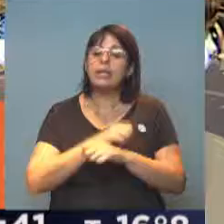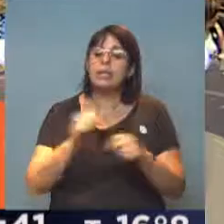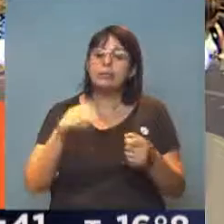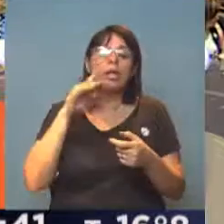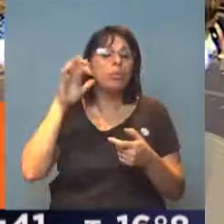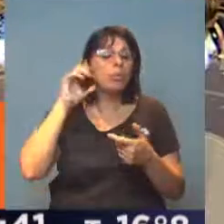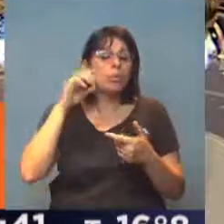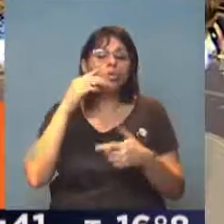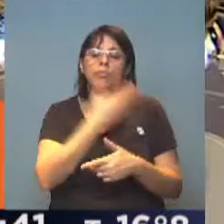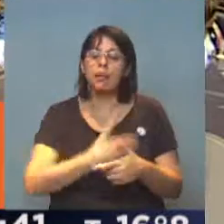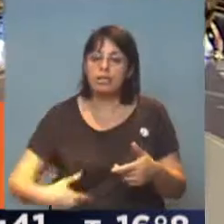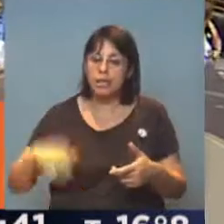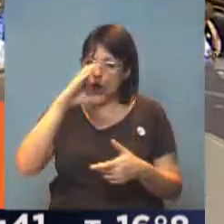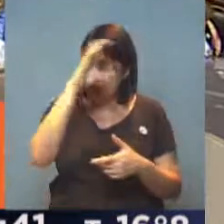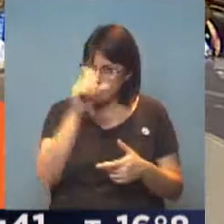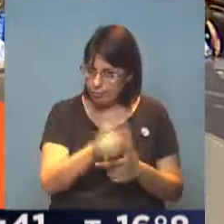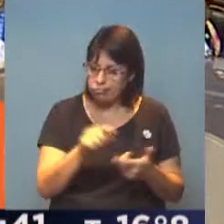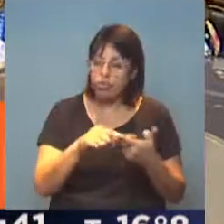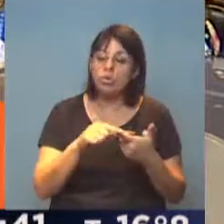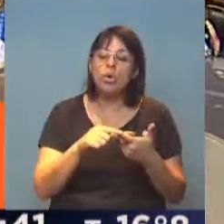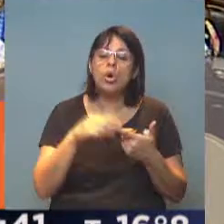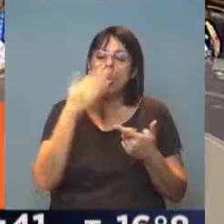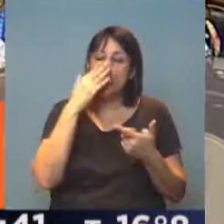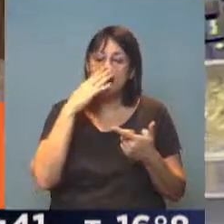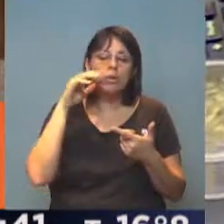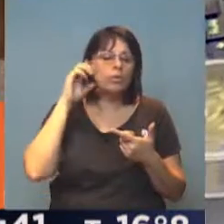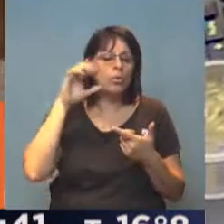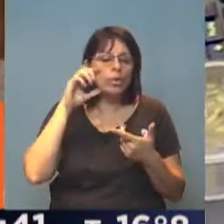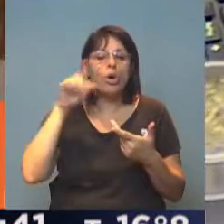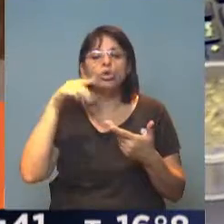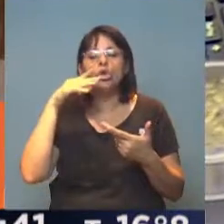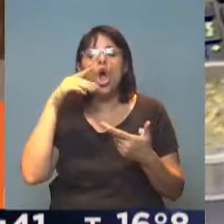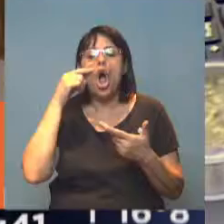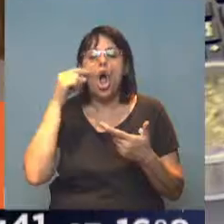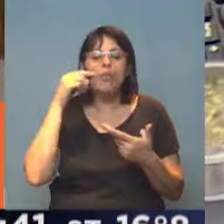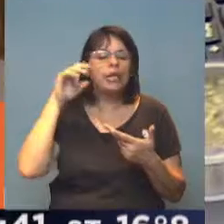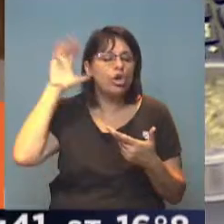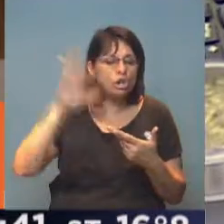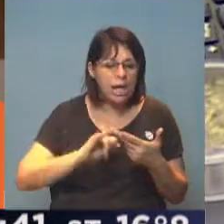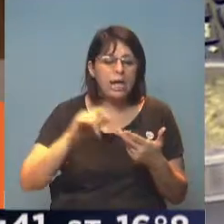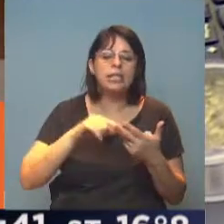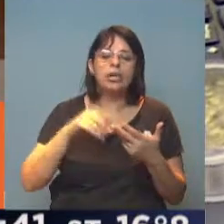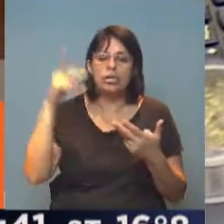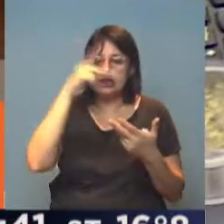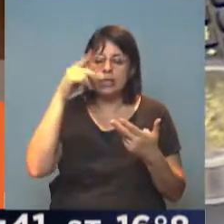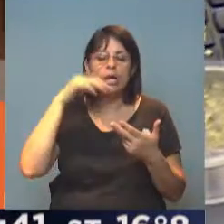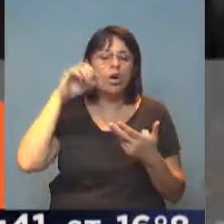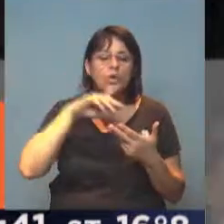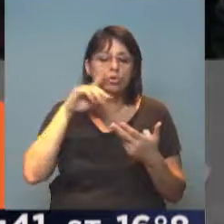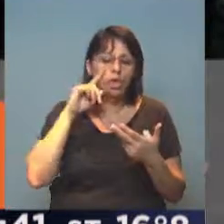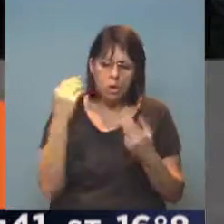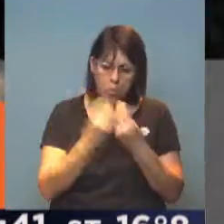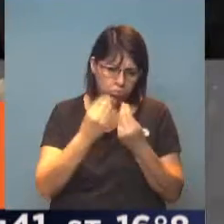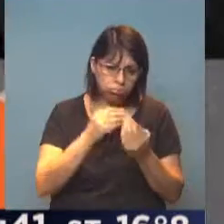Burgos, que es la presidenta de la Comisión, otro del cordobés Juan Brugue, el macrista Álvaro González, la kirchnerista Diana Conti, entre